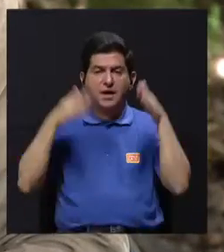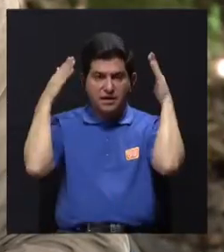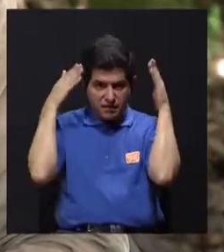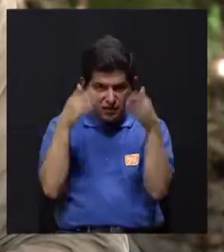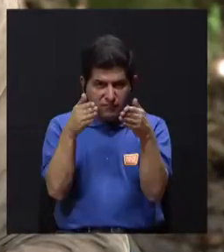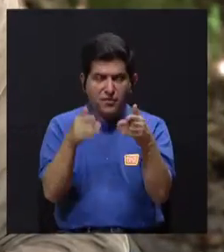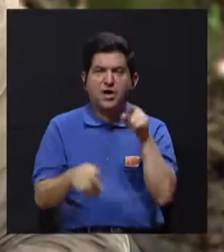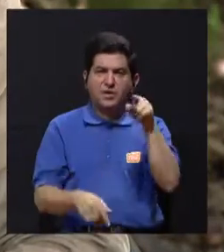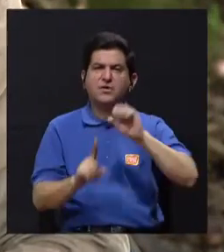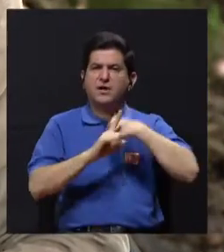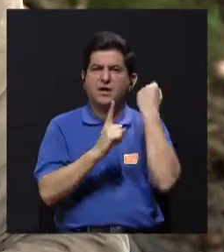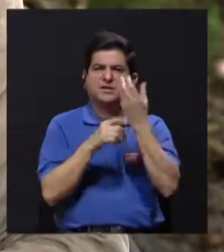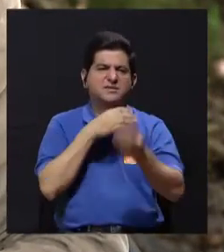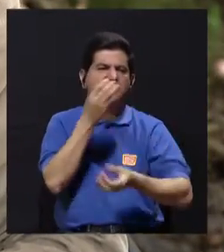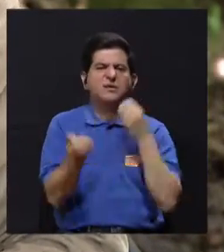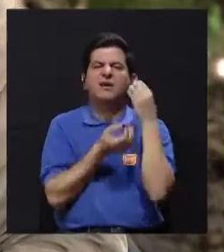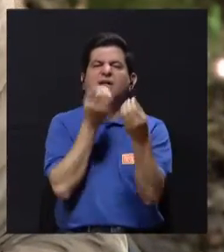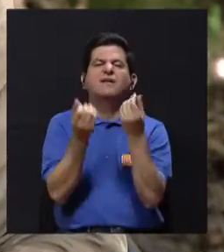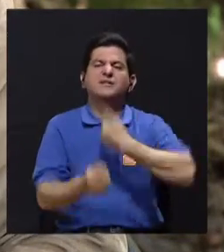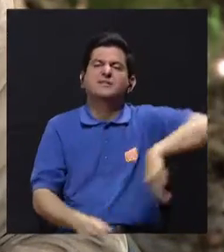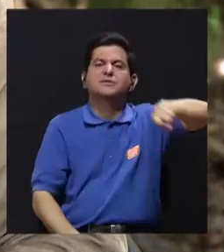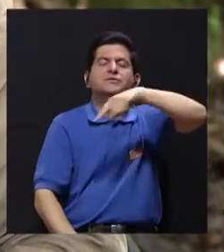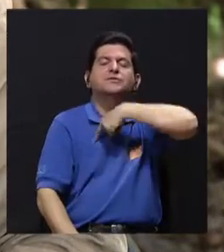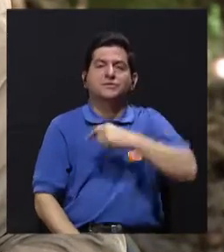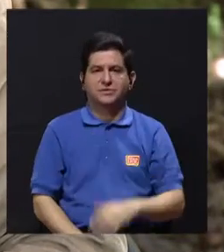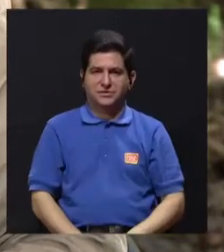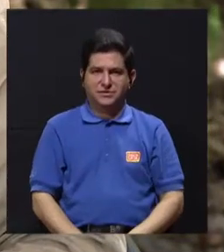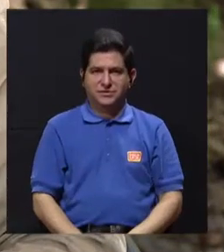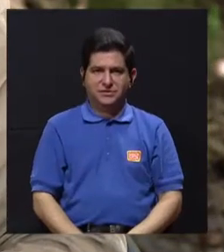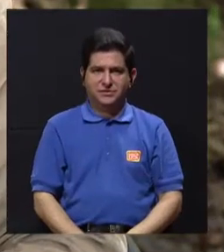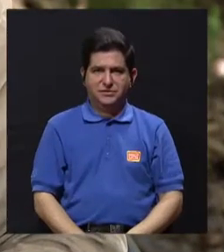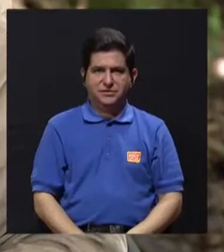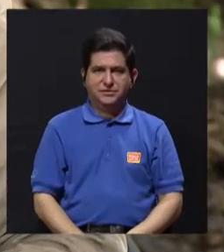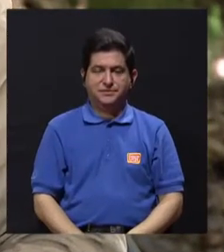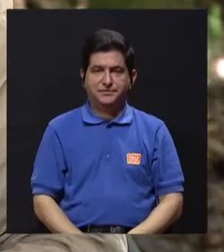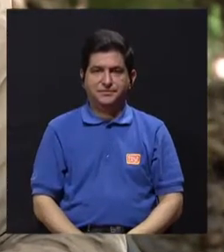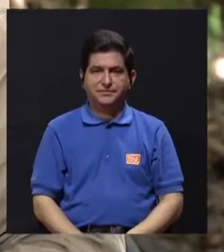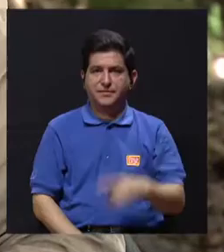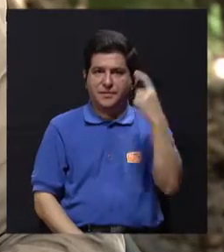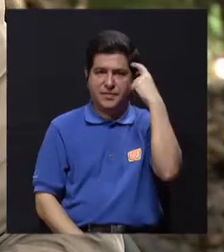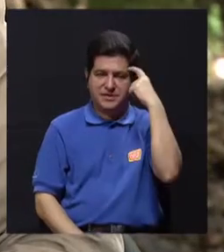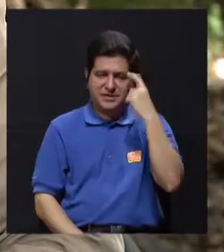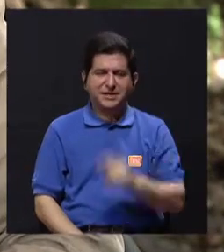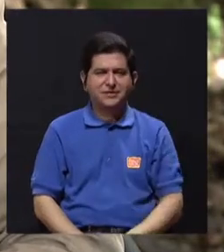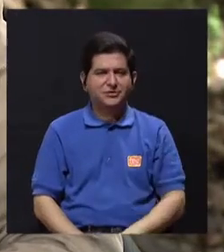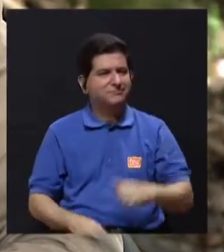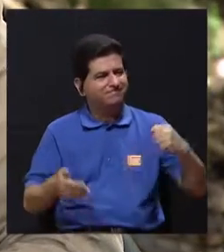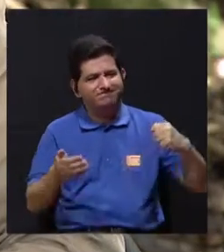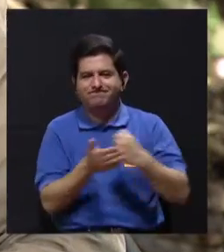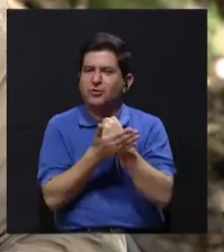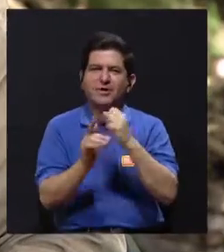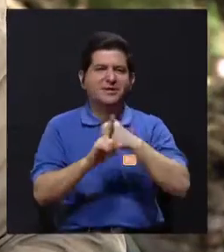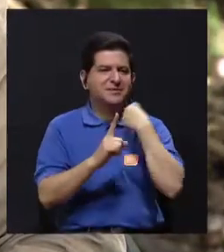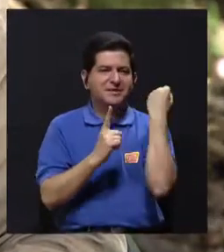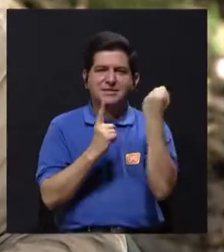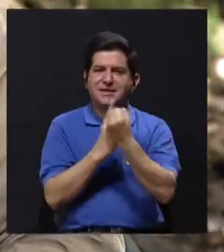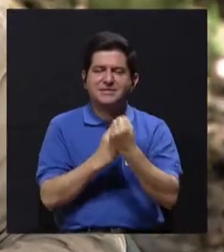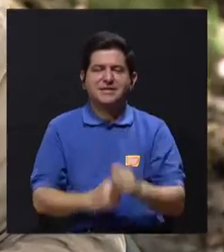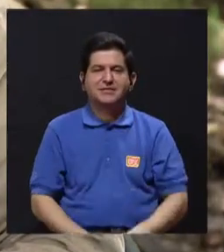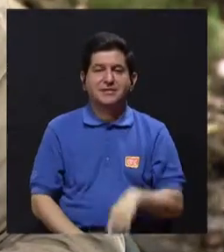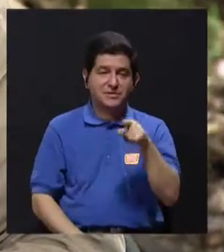retomar ese tema, enfocado en precisamente eso. ¿Qué podemos hacer para no llegar a